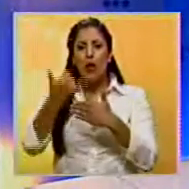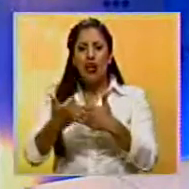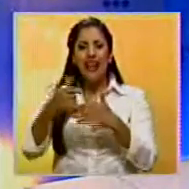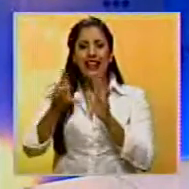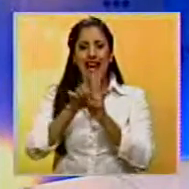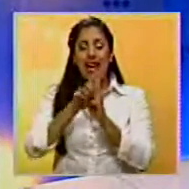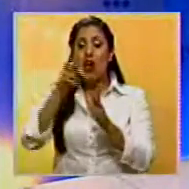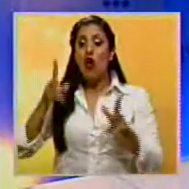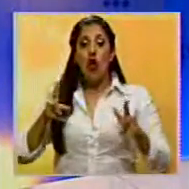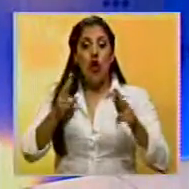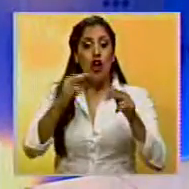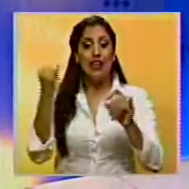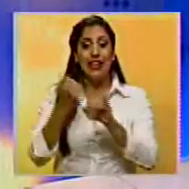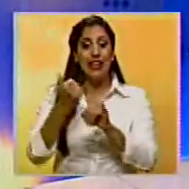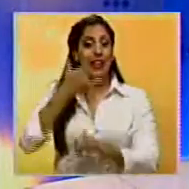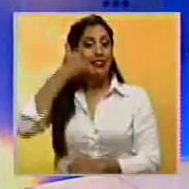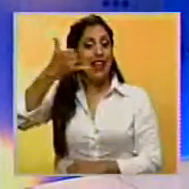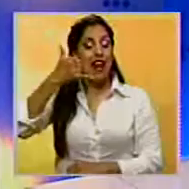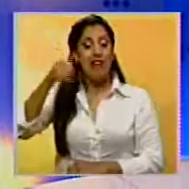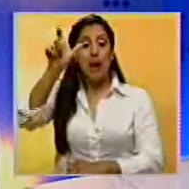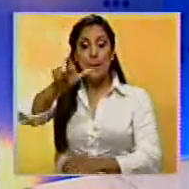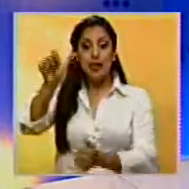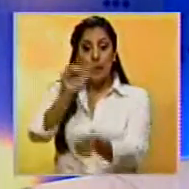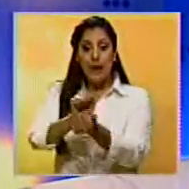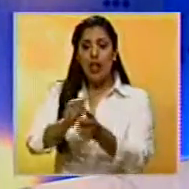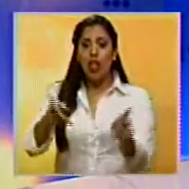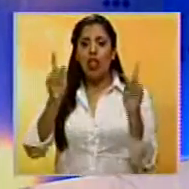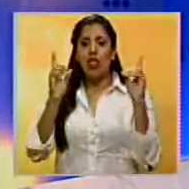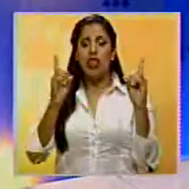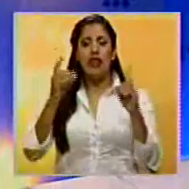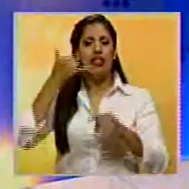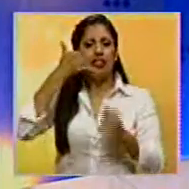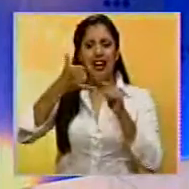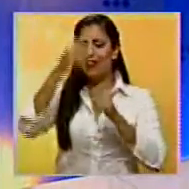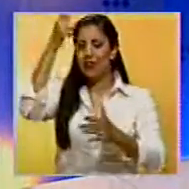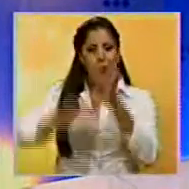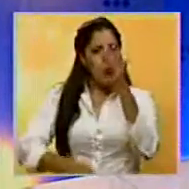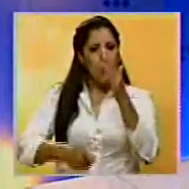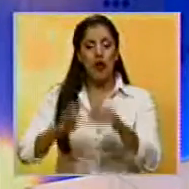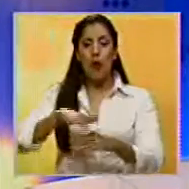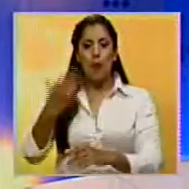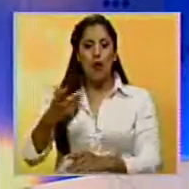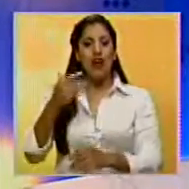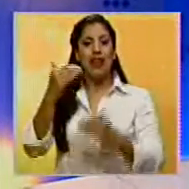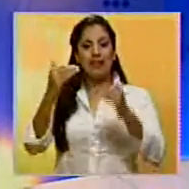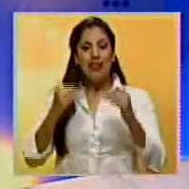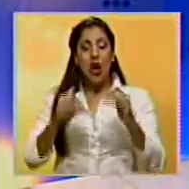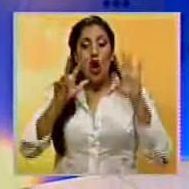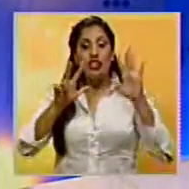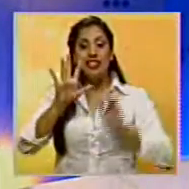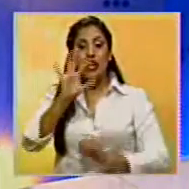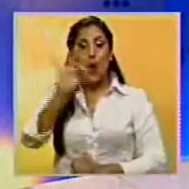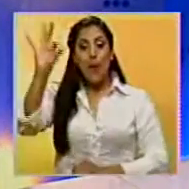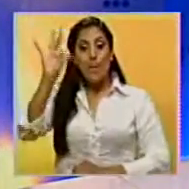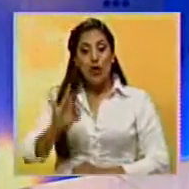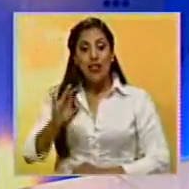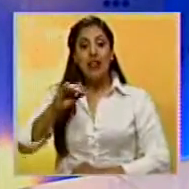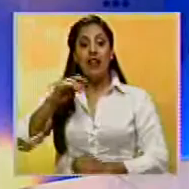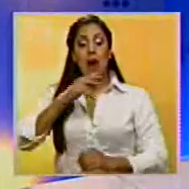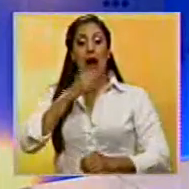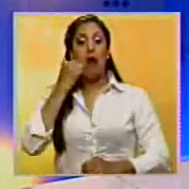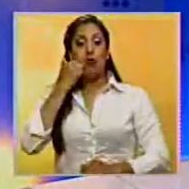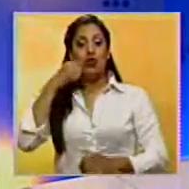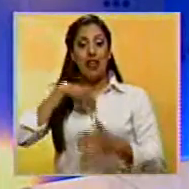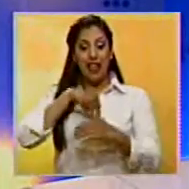de ley que limita el uso de telefonía celular e internet dentro de las cárceles y que busca reducir 85% los delitos